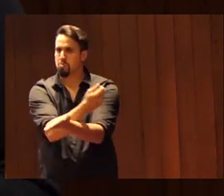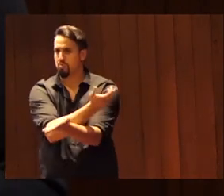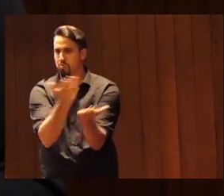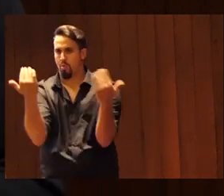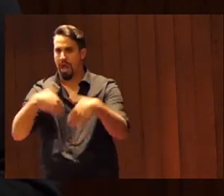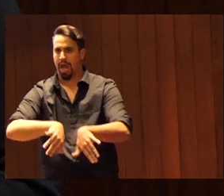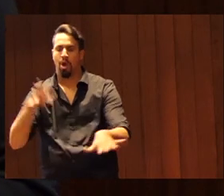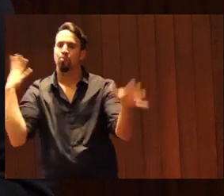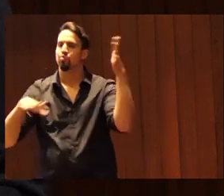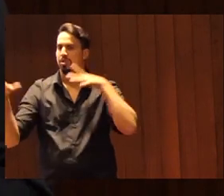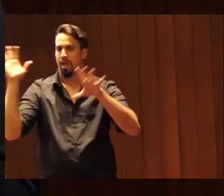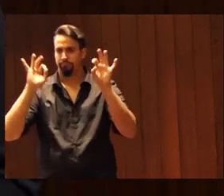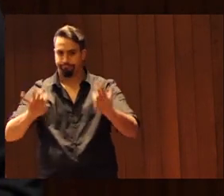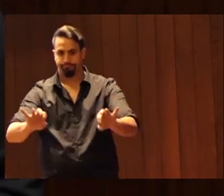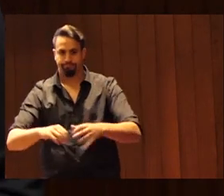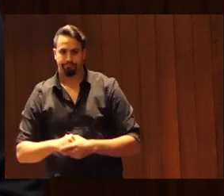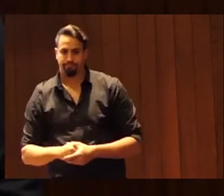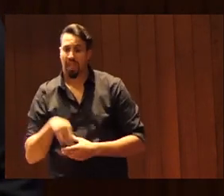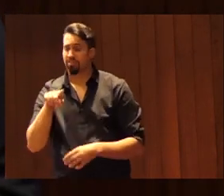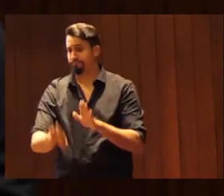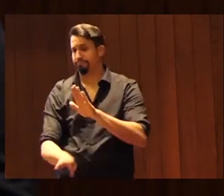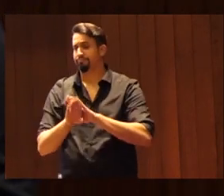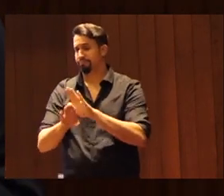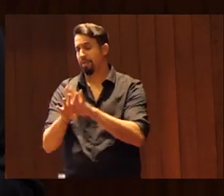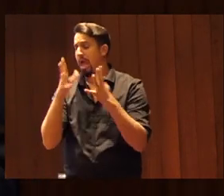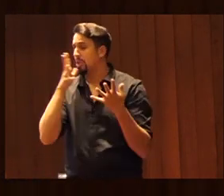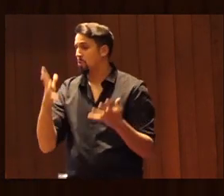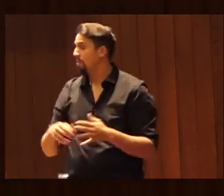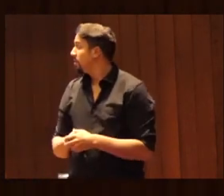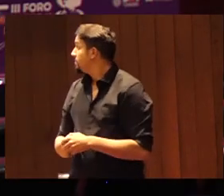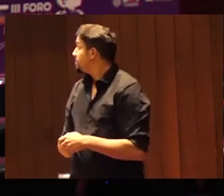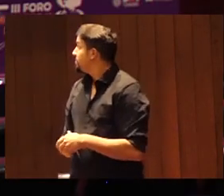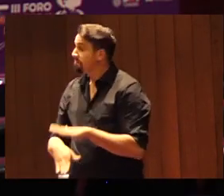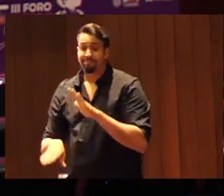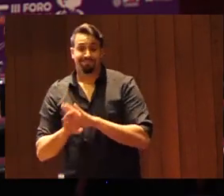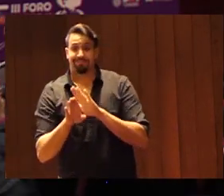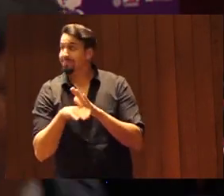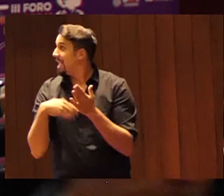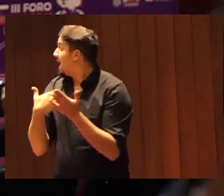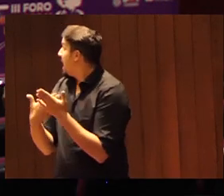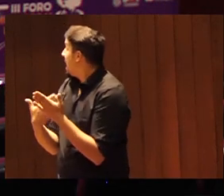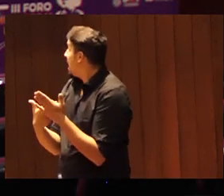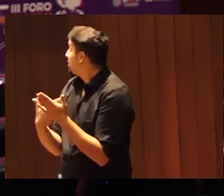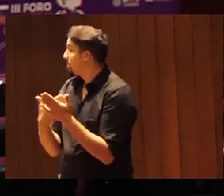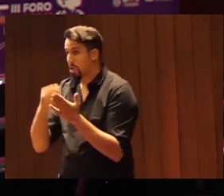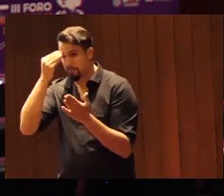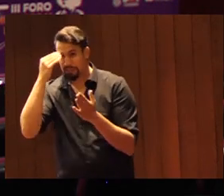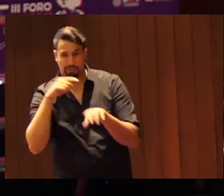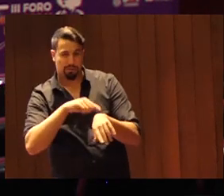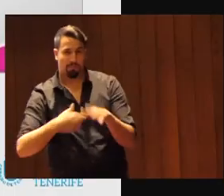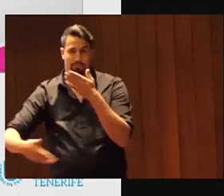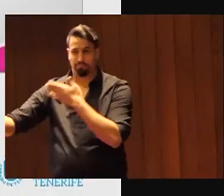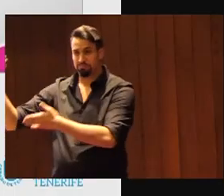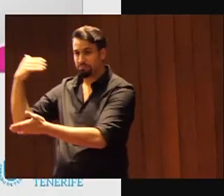Es una excusa y esto continúa estando vigente. Seguimos con argumentos, creo que hace tiempo, tenemos a partir de la